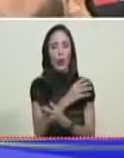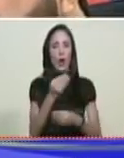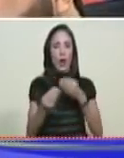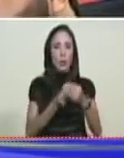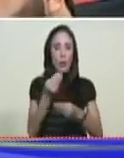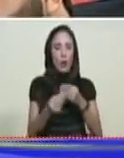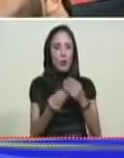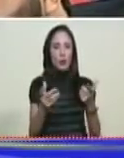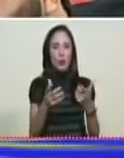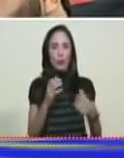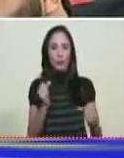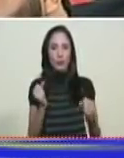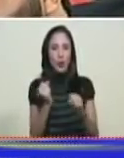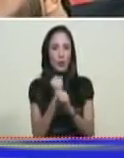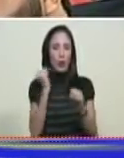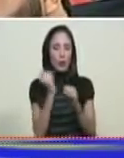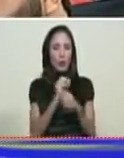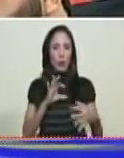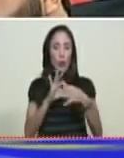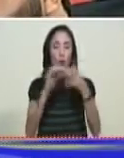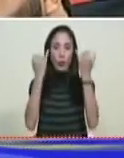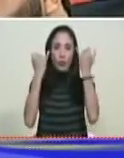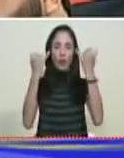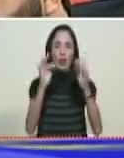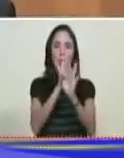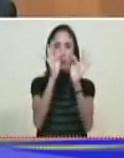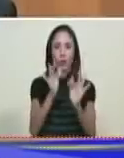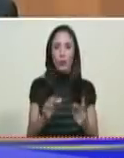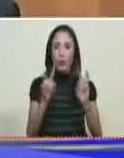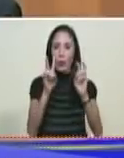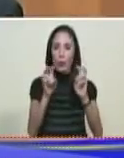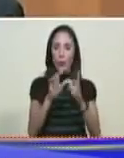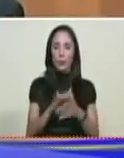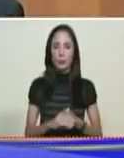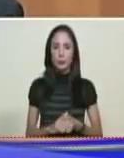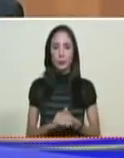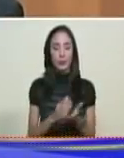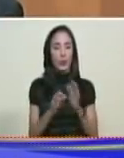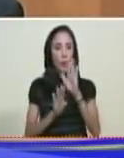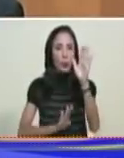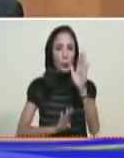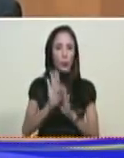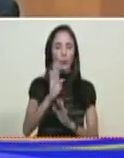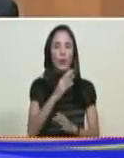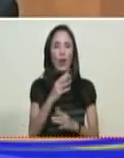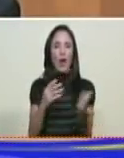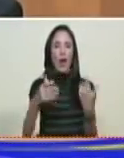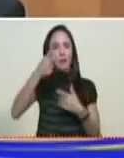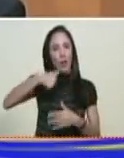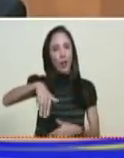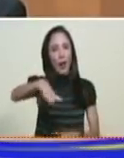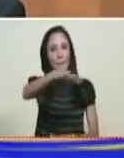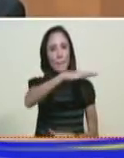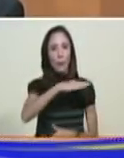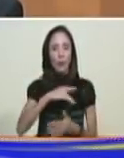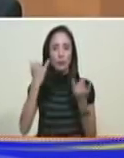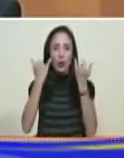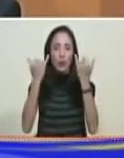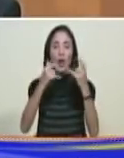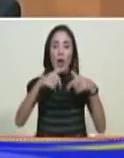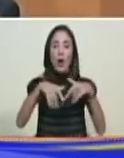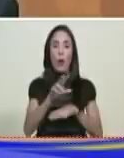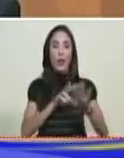esta nueva metodología. Desarrollaremos los campos. Hoy están invitadas 14